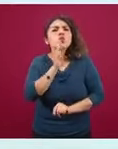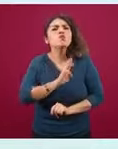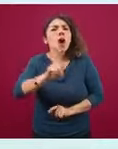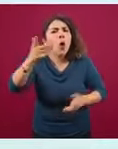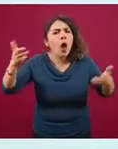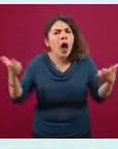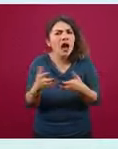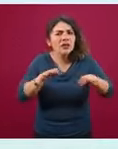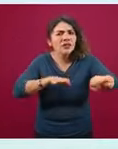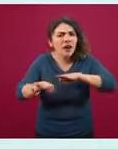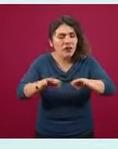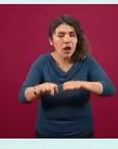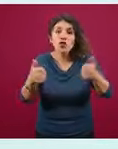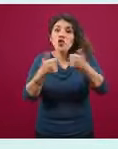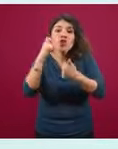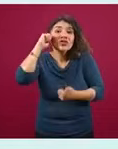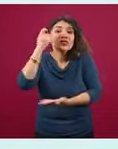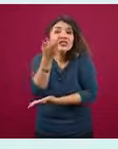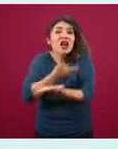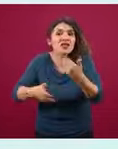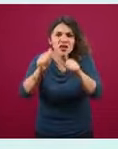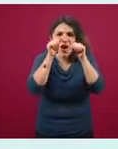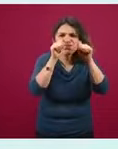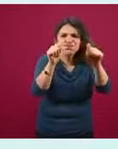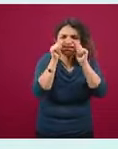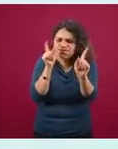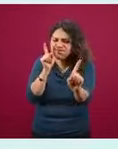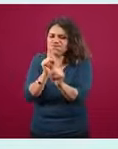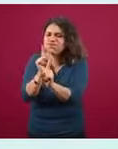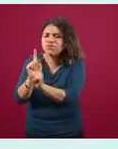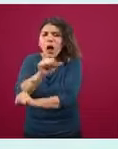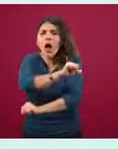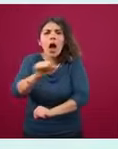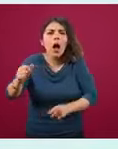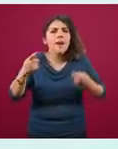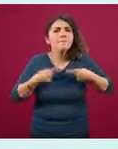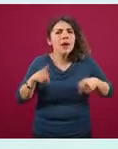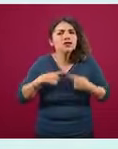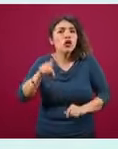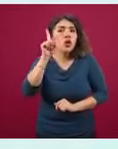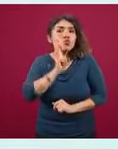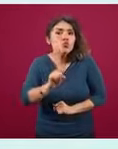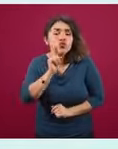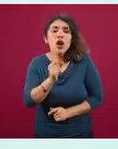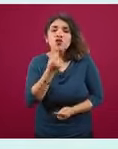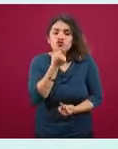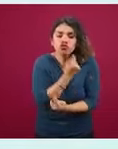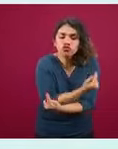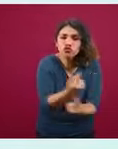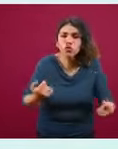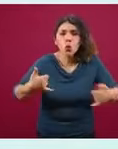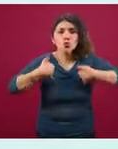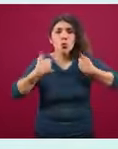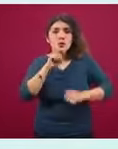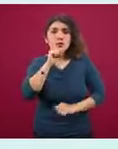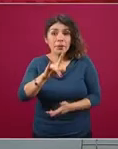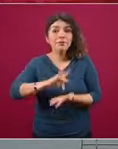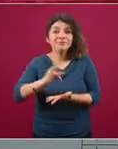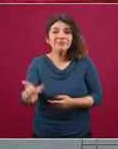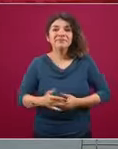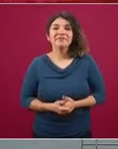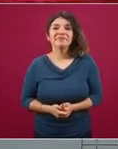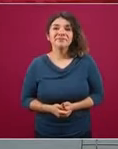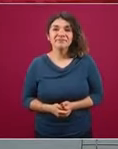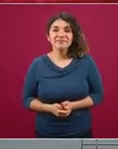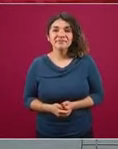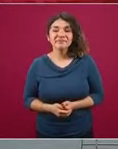que servir que estando cerca de las mujeres, de las niñas y de las jóvenes. Muchísimas gracias.